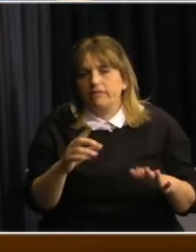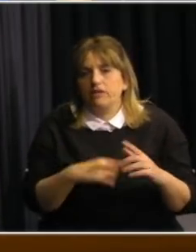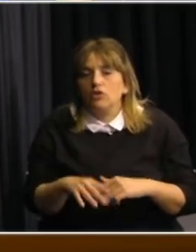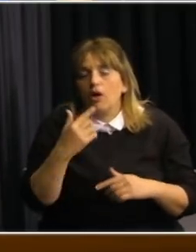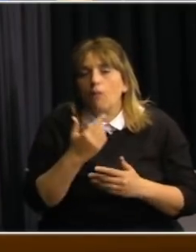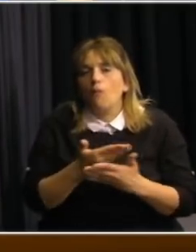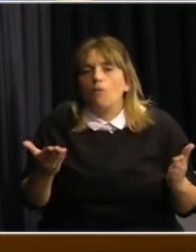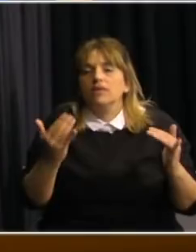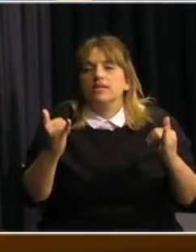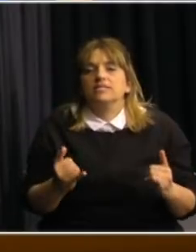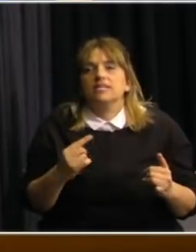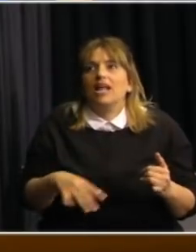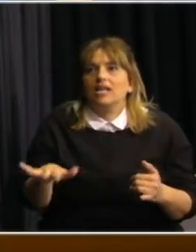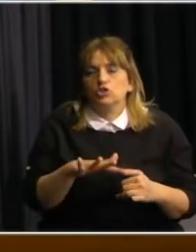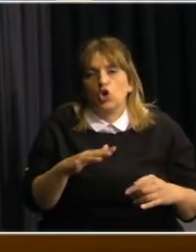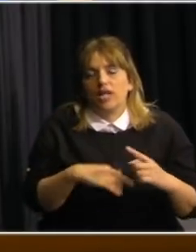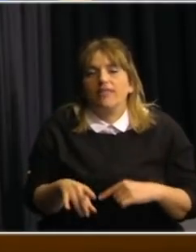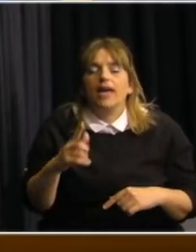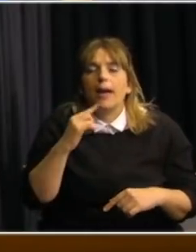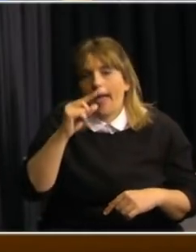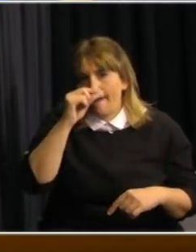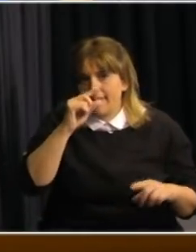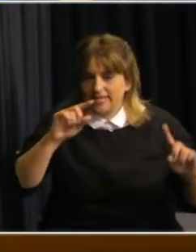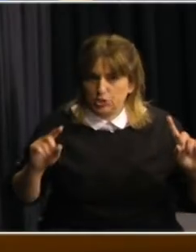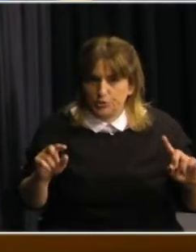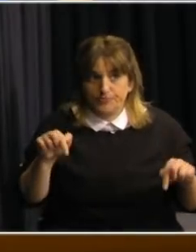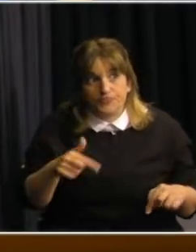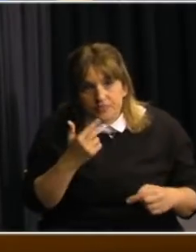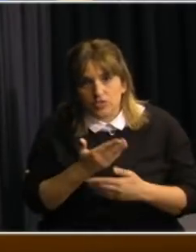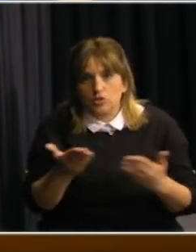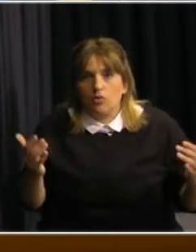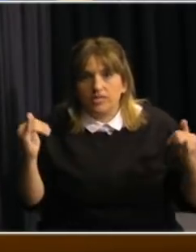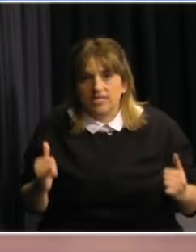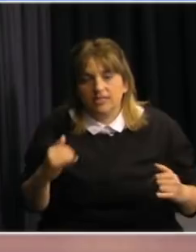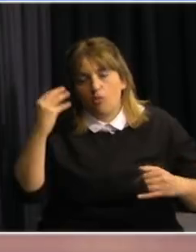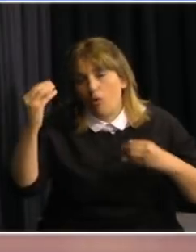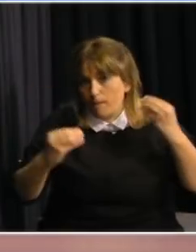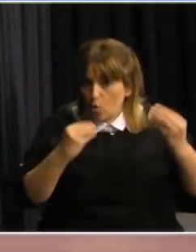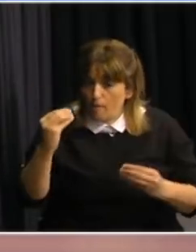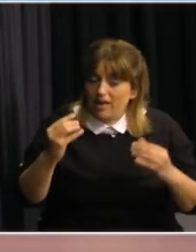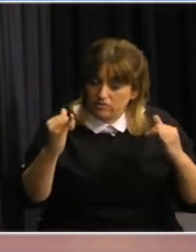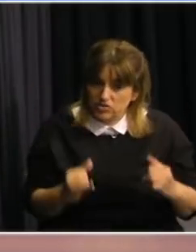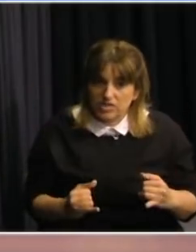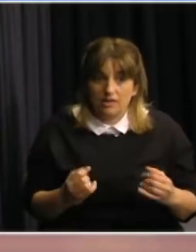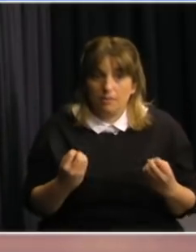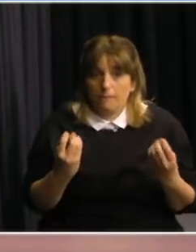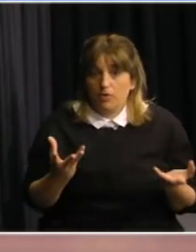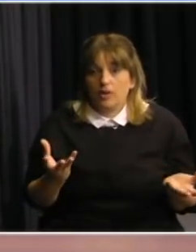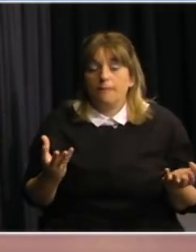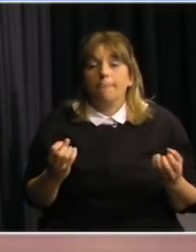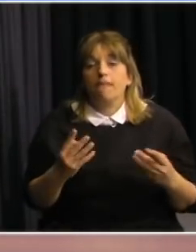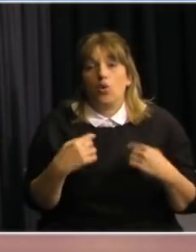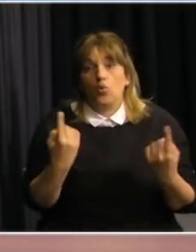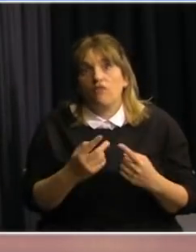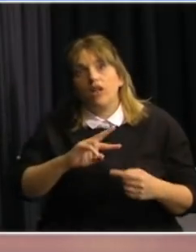el indicador pasó temporariamente a la zona baja del amarillo. Bueno, eso es una primera noción de preocupación, que obviamente cuando uno